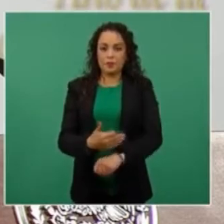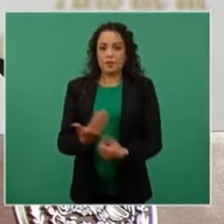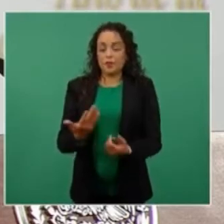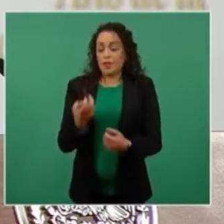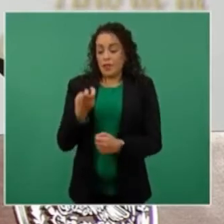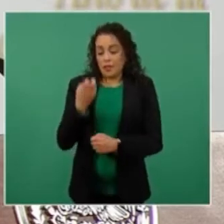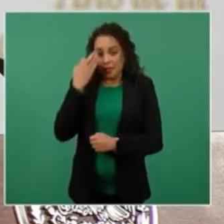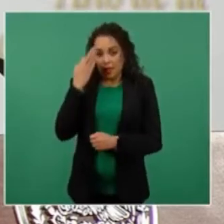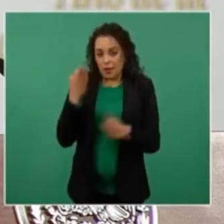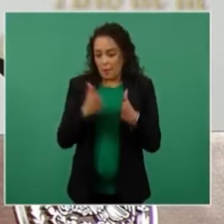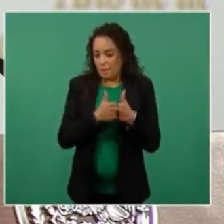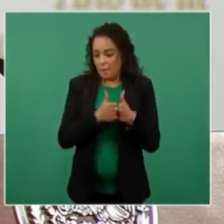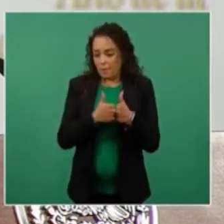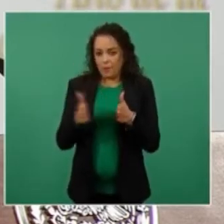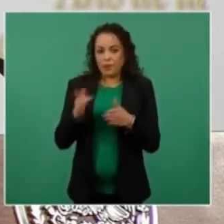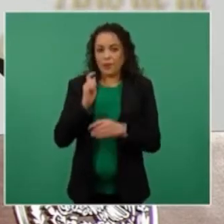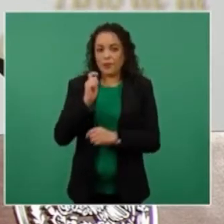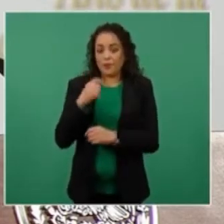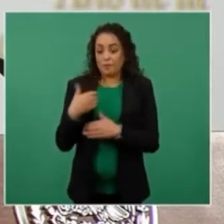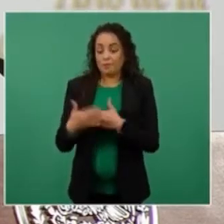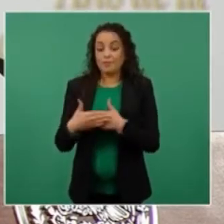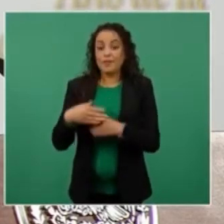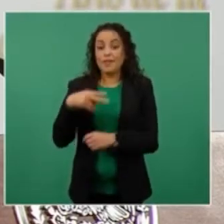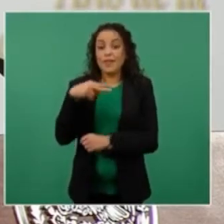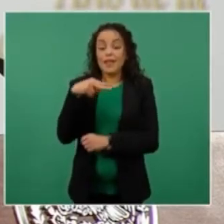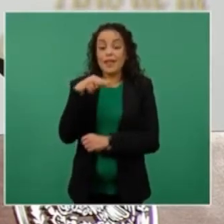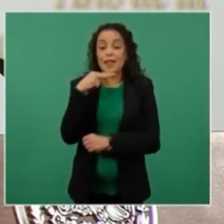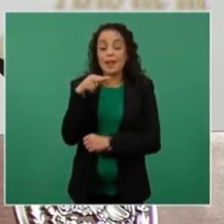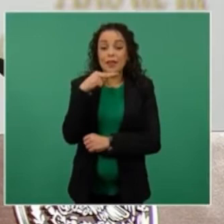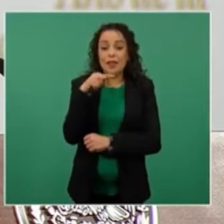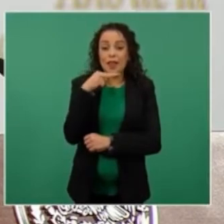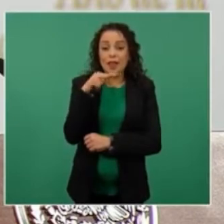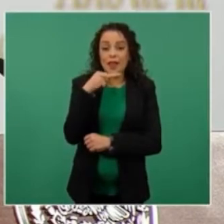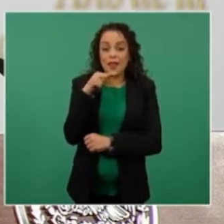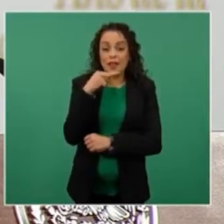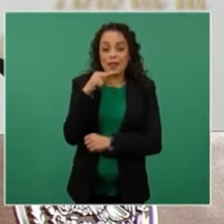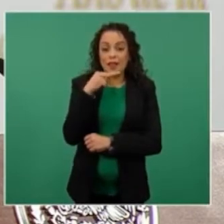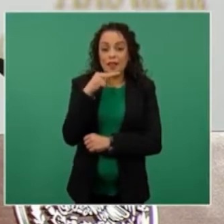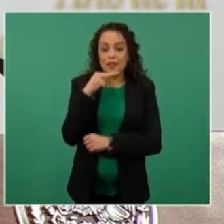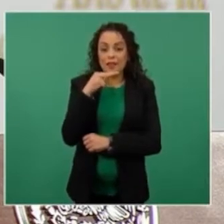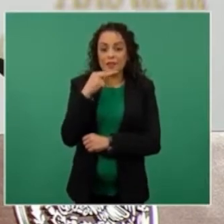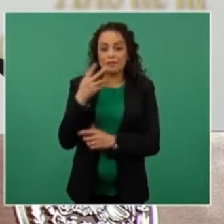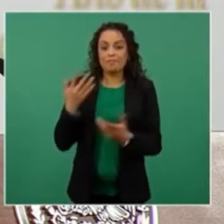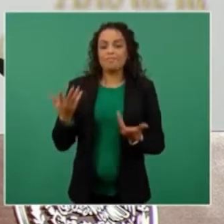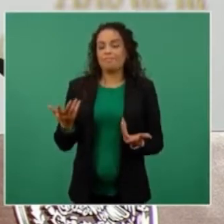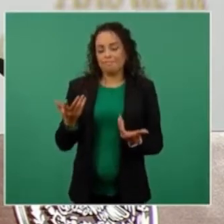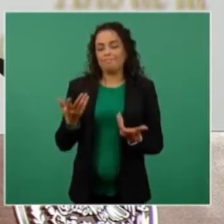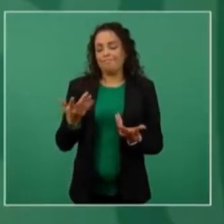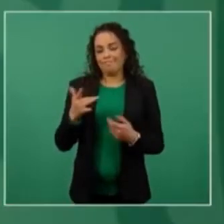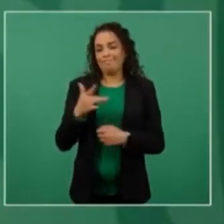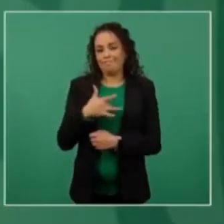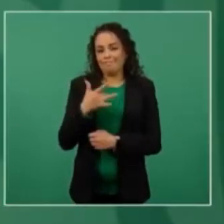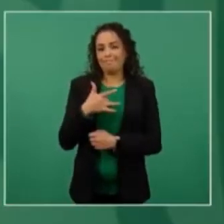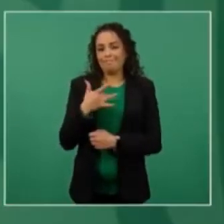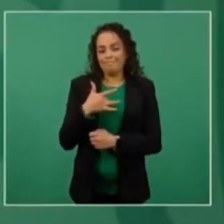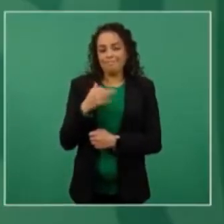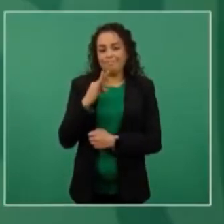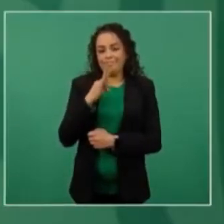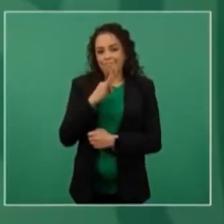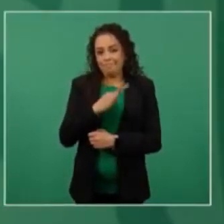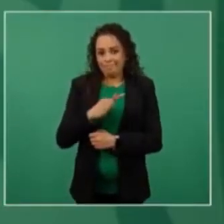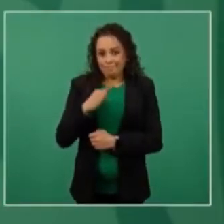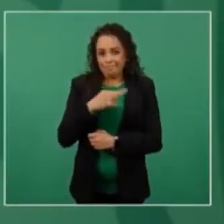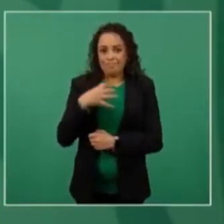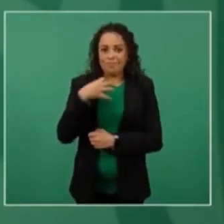sea de felicidad, de armonía,